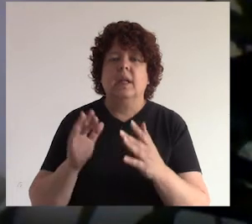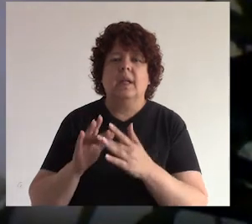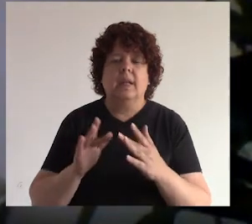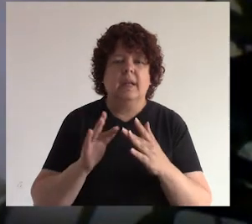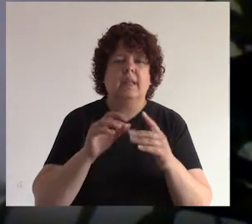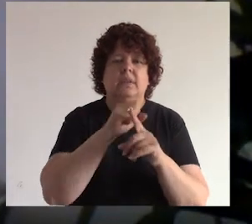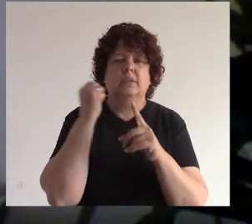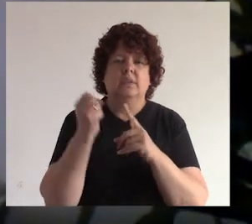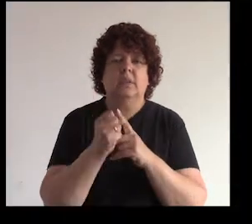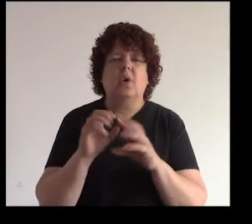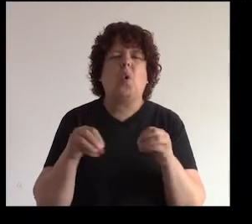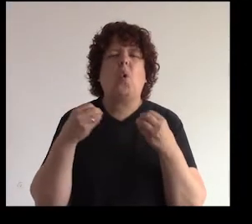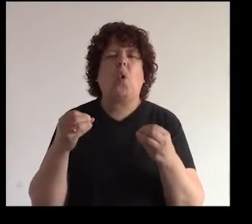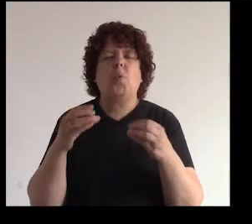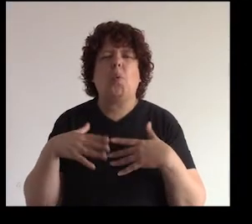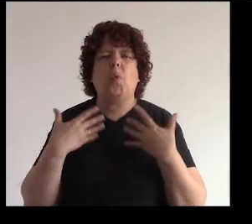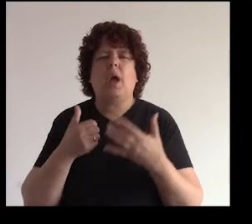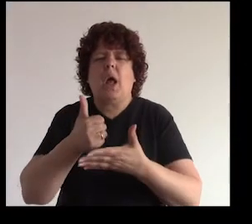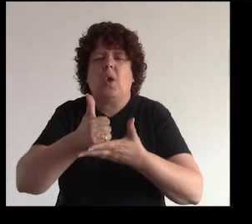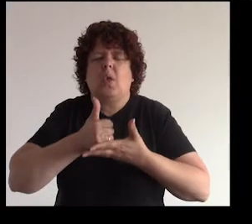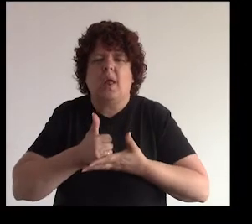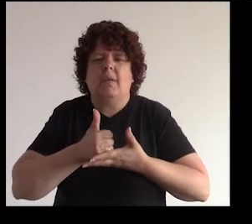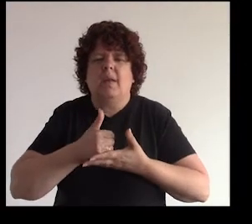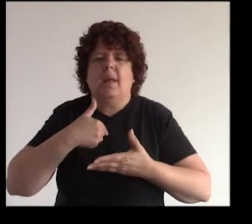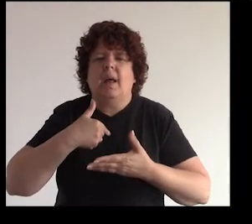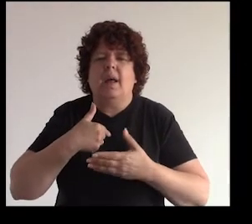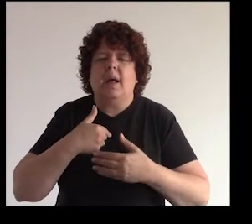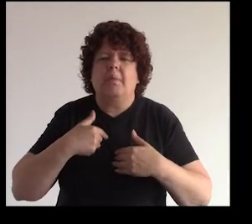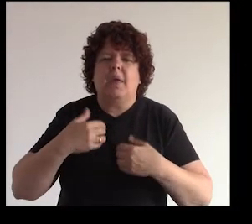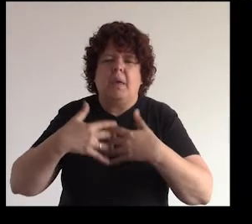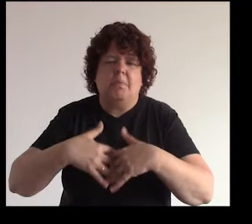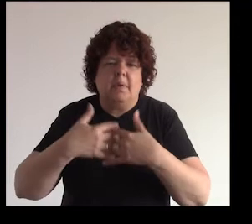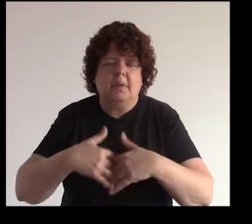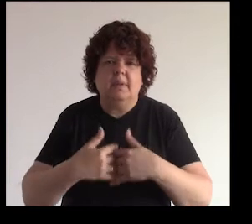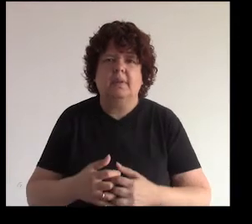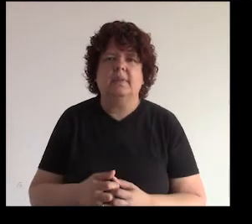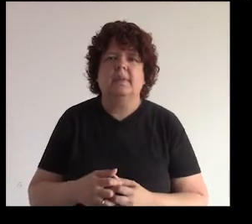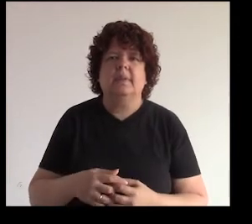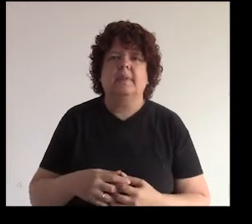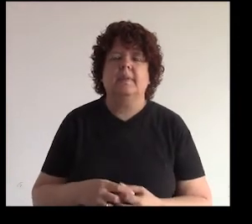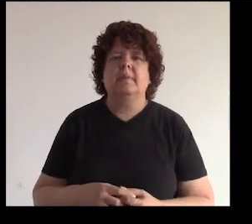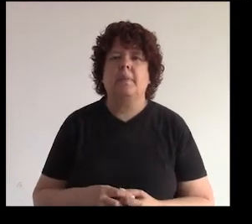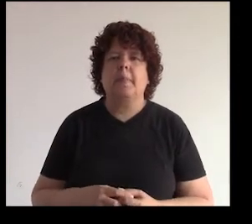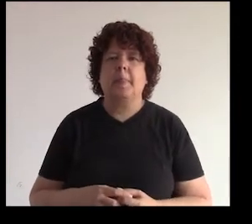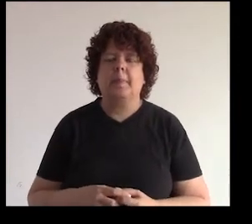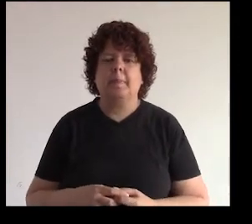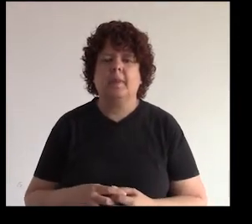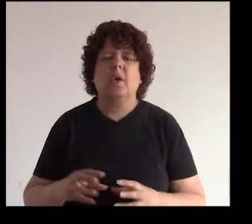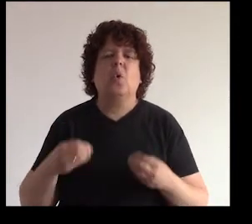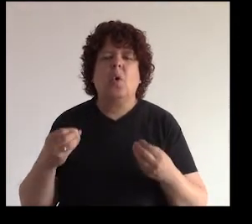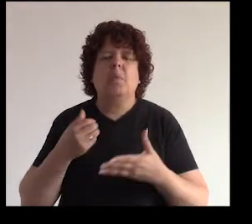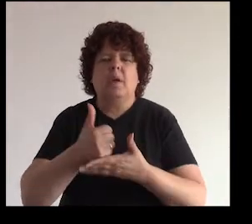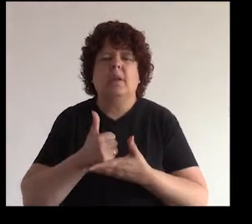las redes sociales ¿cómo me pueden ayudar con mi emprendimiento? acá entramos en la parte ya de lleno del taller ¿sí?